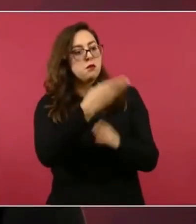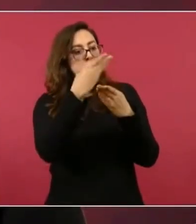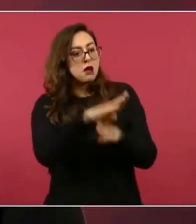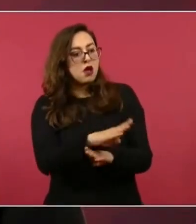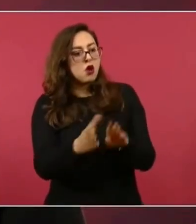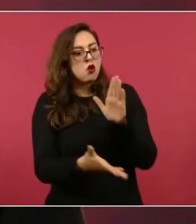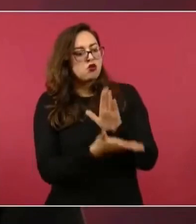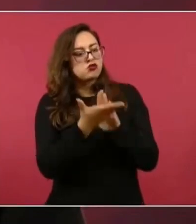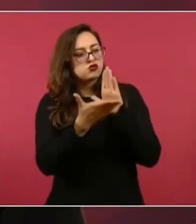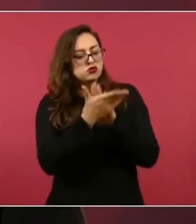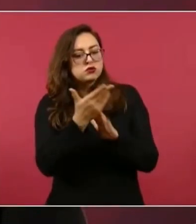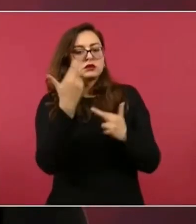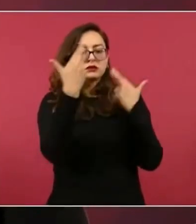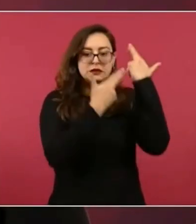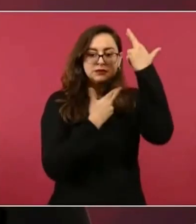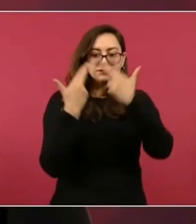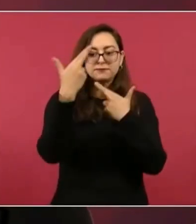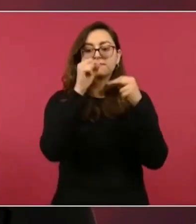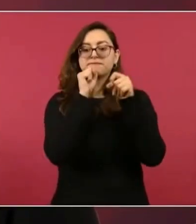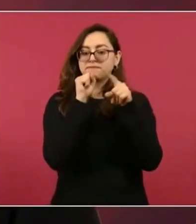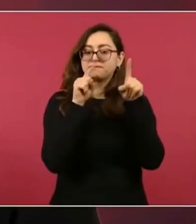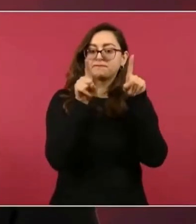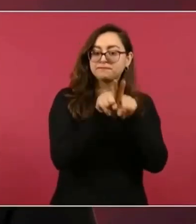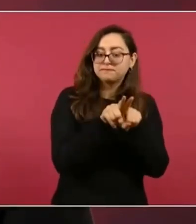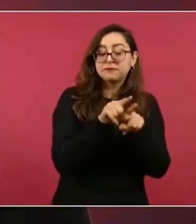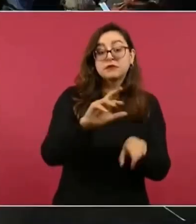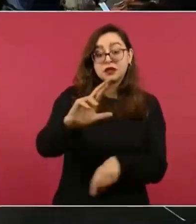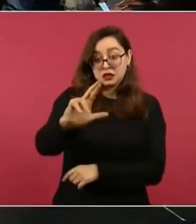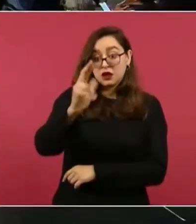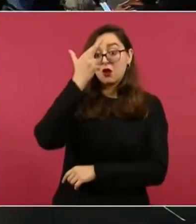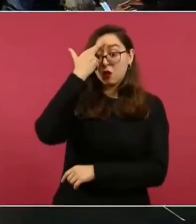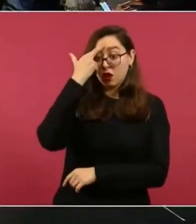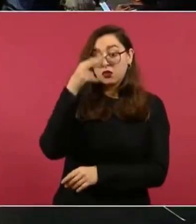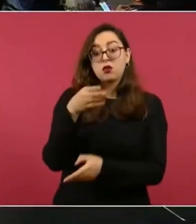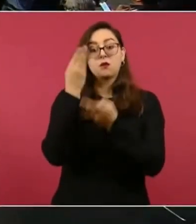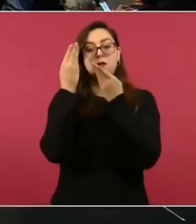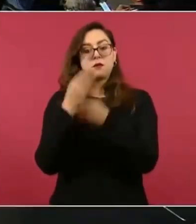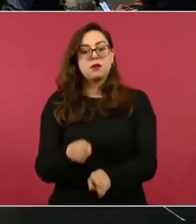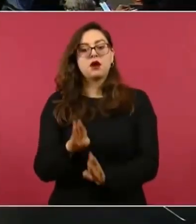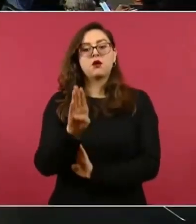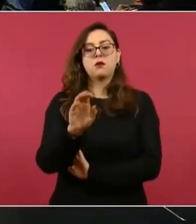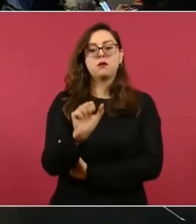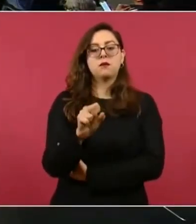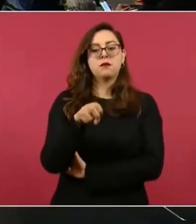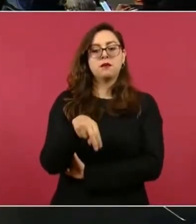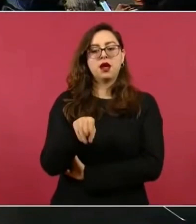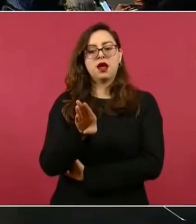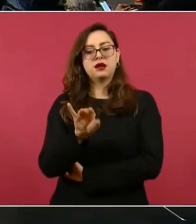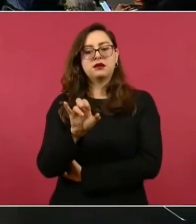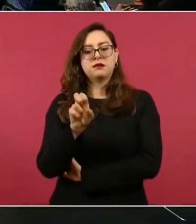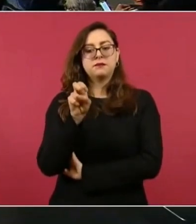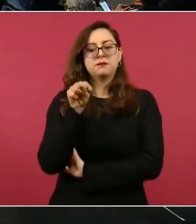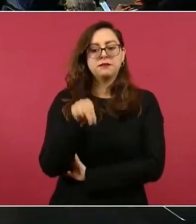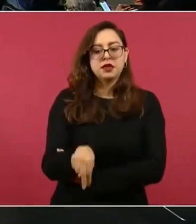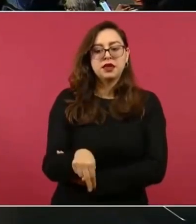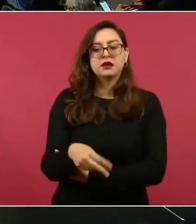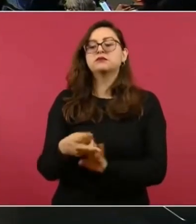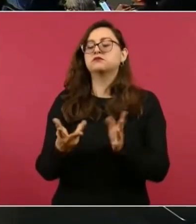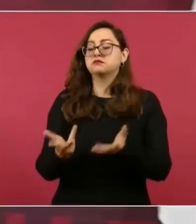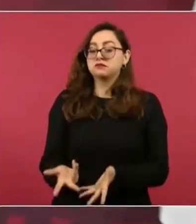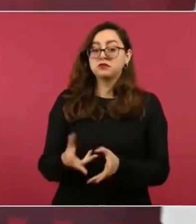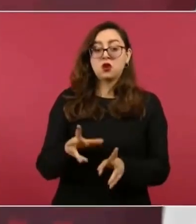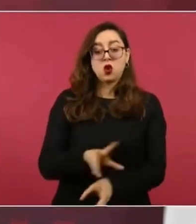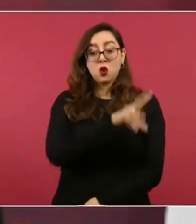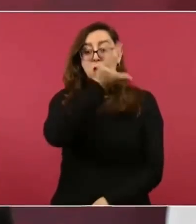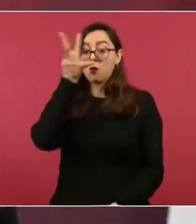que el Banco del Bienestar va a estar funcionando con todas sus